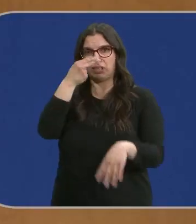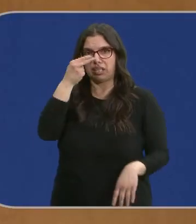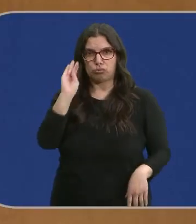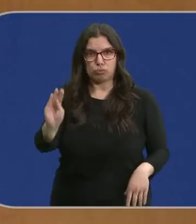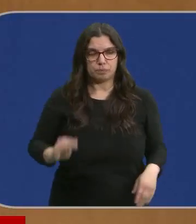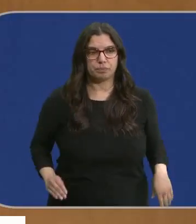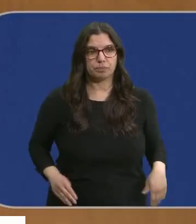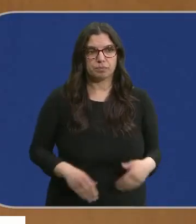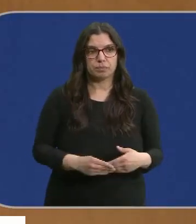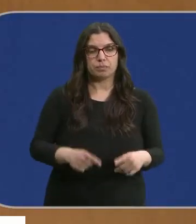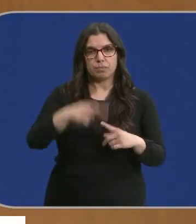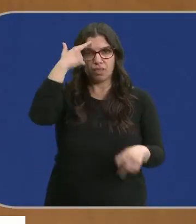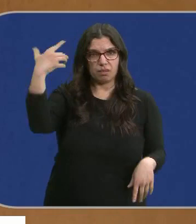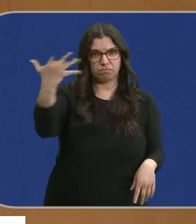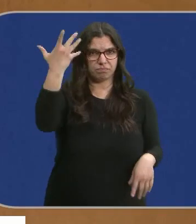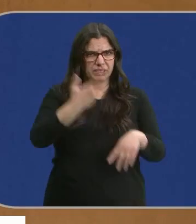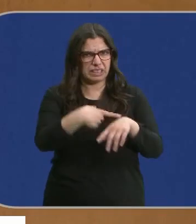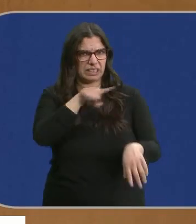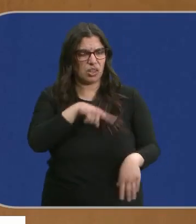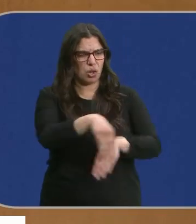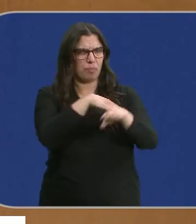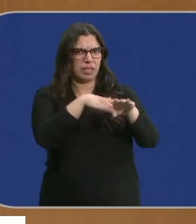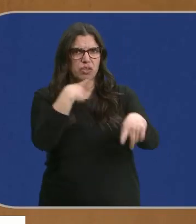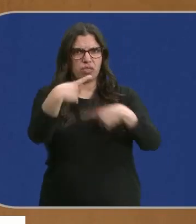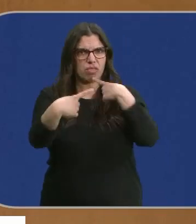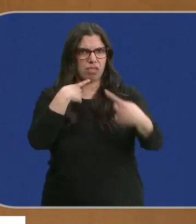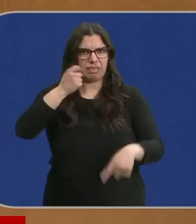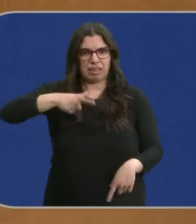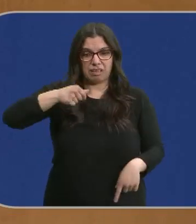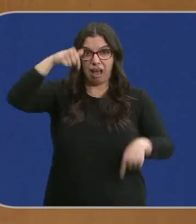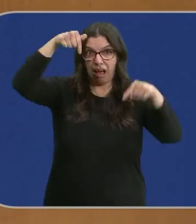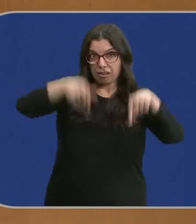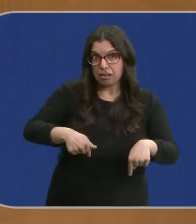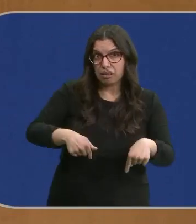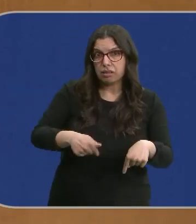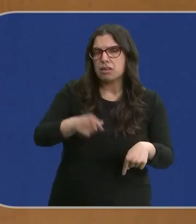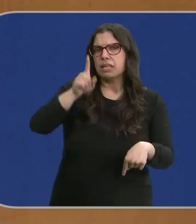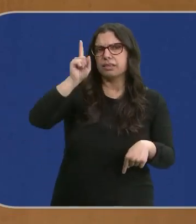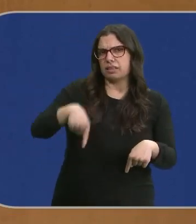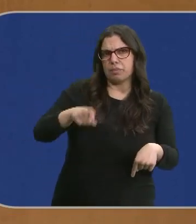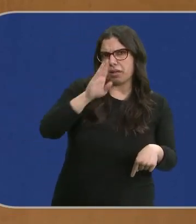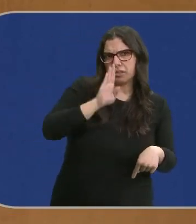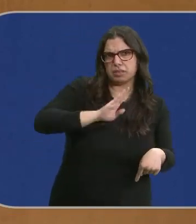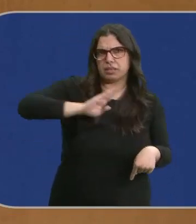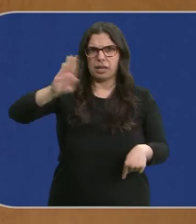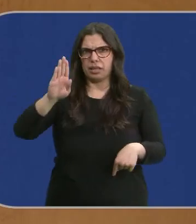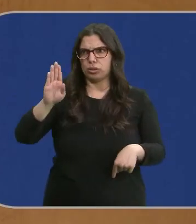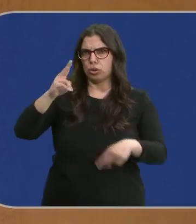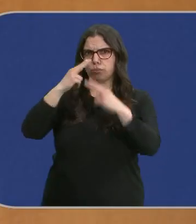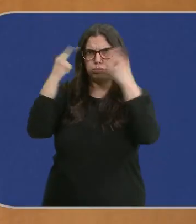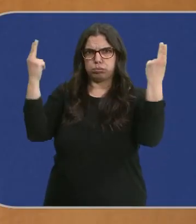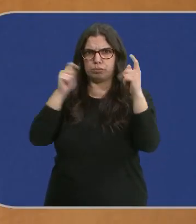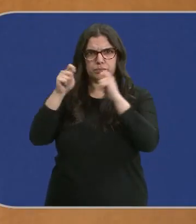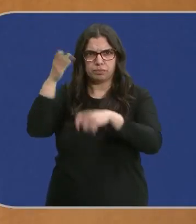Importantes dosis de soberbia con la que el ministro nos ha deleitado tanto en sede parlamentaria como directamente ante la opinión